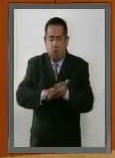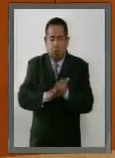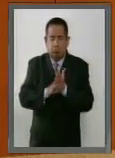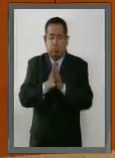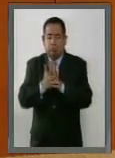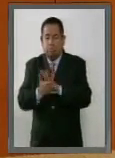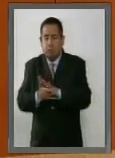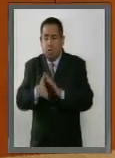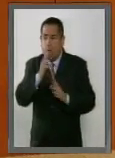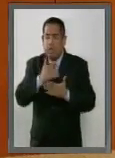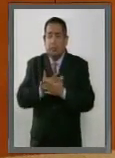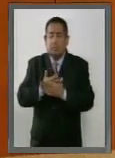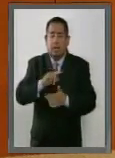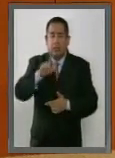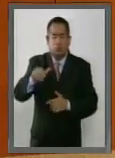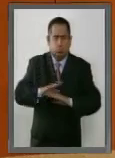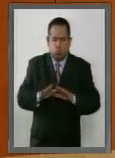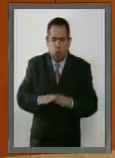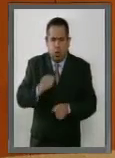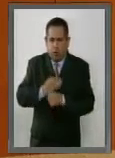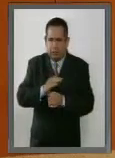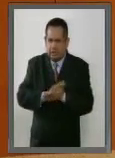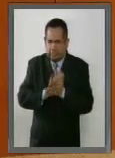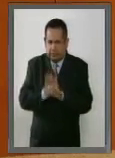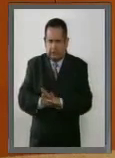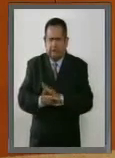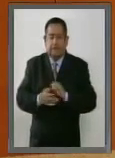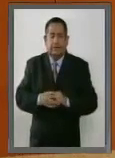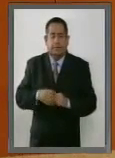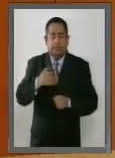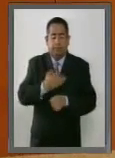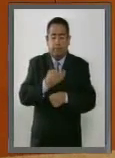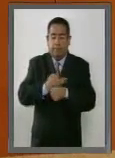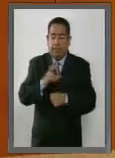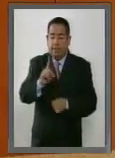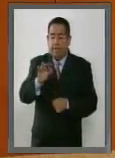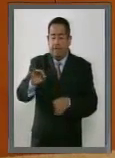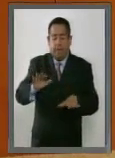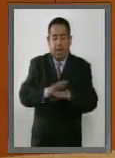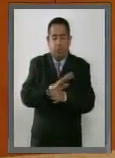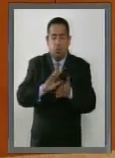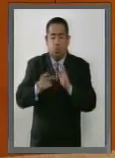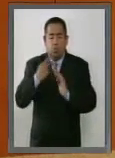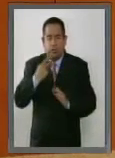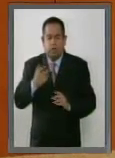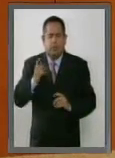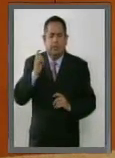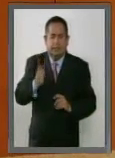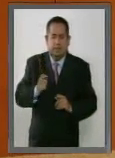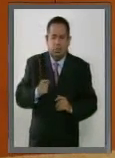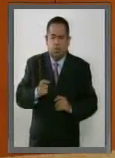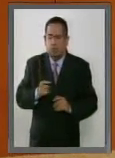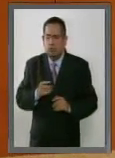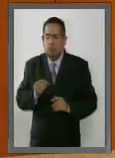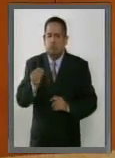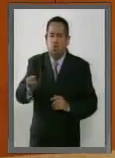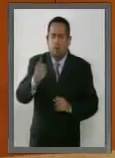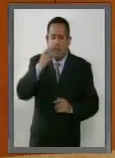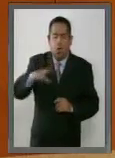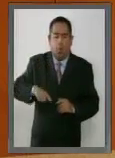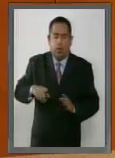esperar. La reforma política del Distrito Federal no debe ser concesión al gobierno,